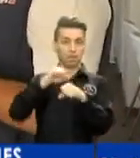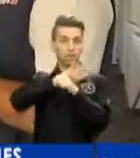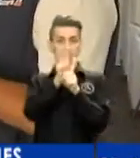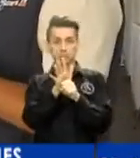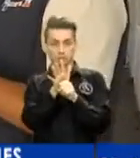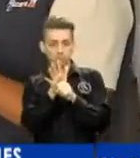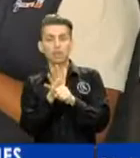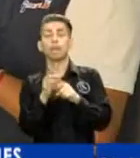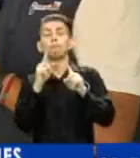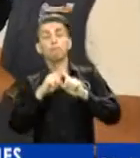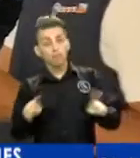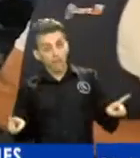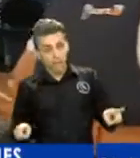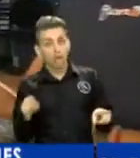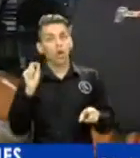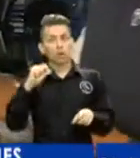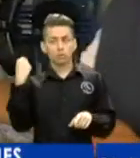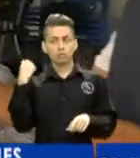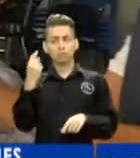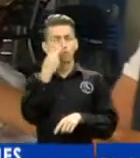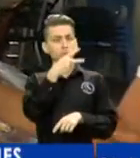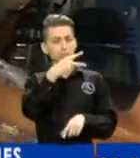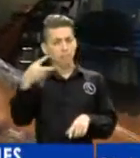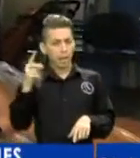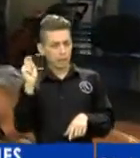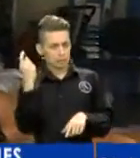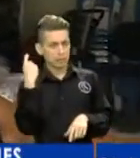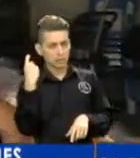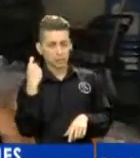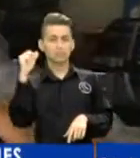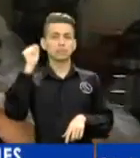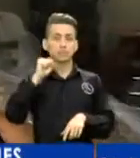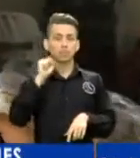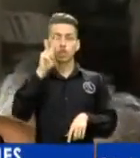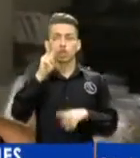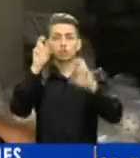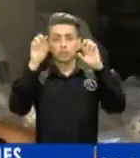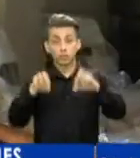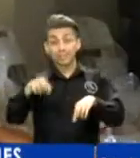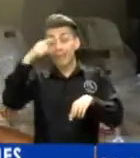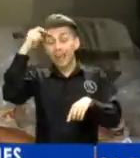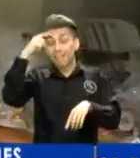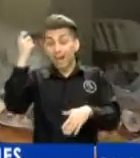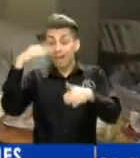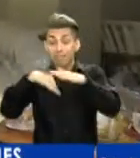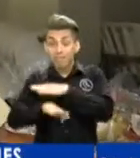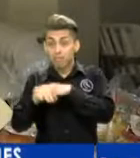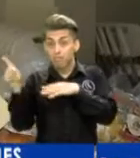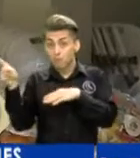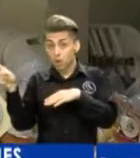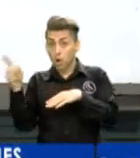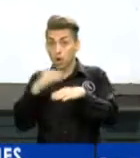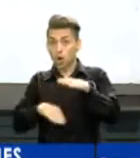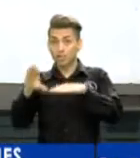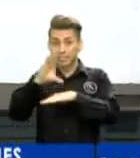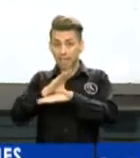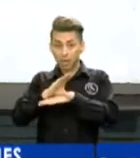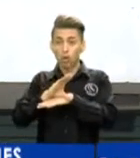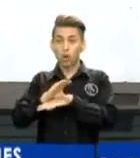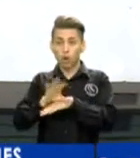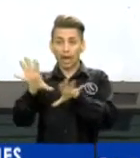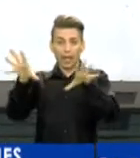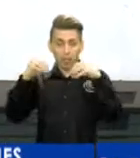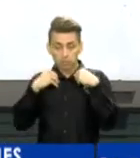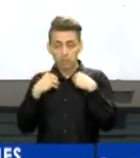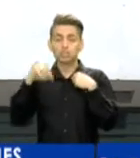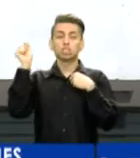embargo, en las últimas dos semanas sí hemos tenido noticias de dos colaboradores de dos hogares en específico que han sido positivos. ¿Qué se ha hecho? Se han activado los protocolos de